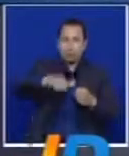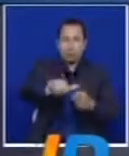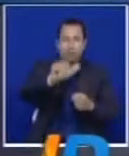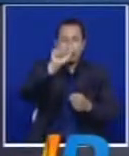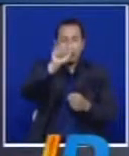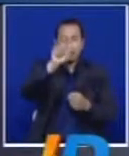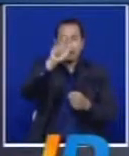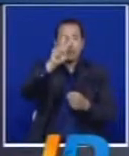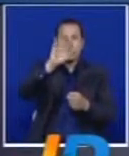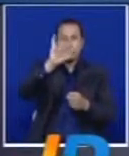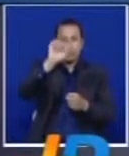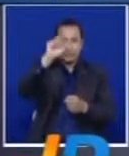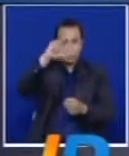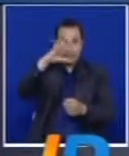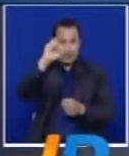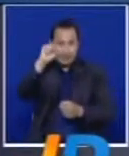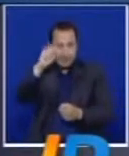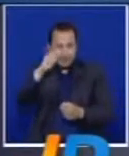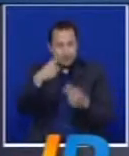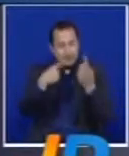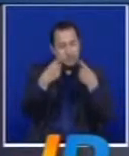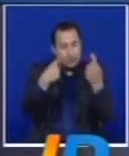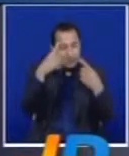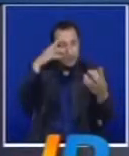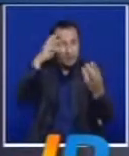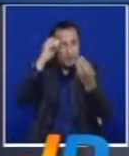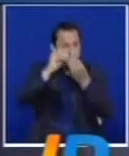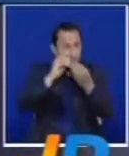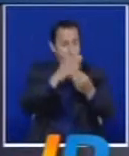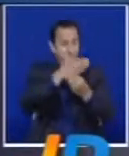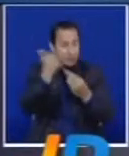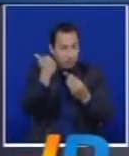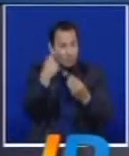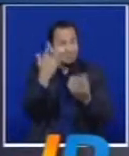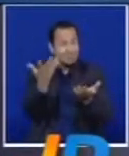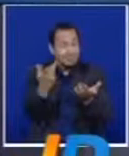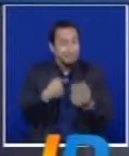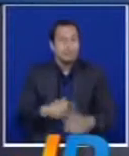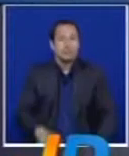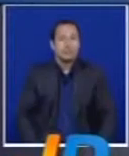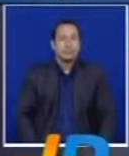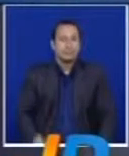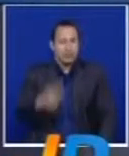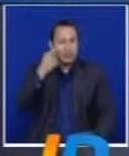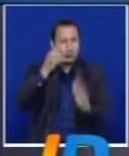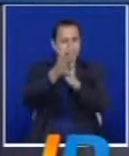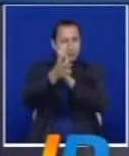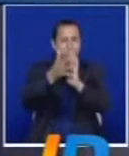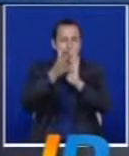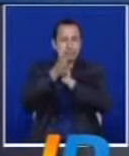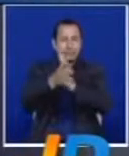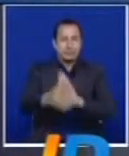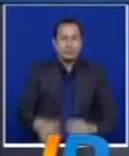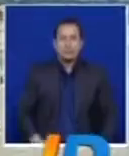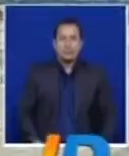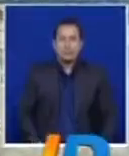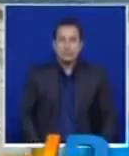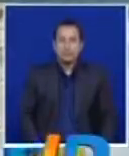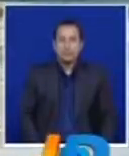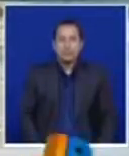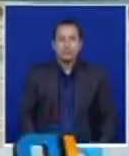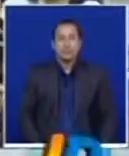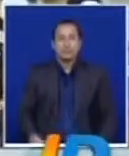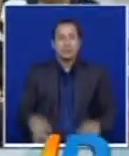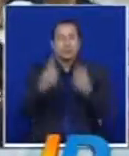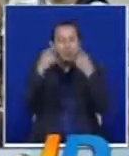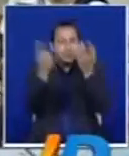busca de un acuerdo que permita poner fin a la operación reglamento decretada por esa organización sindical. Sofi Plaza con los detalles. La operación